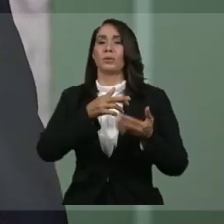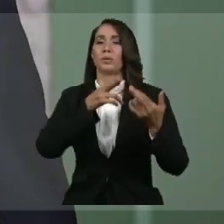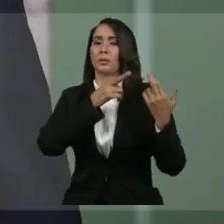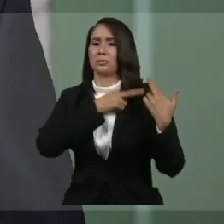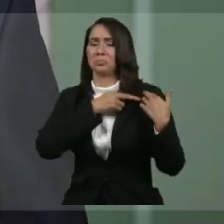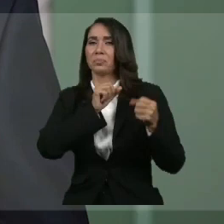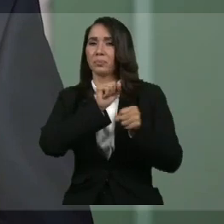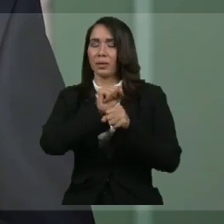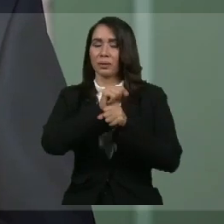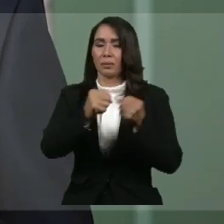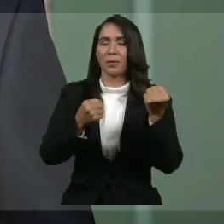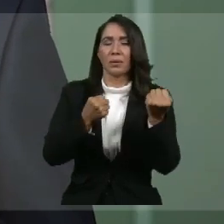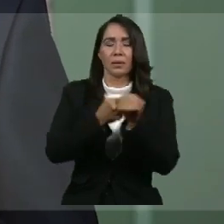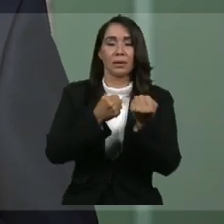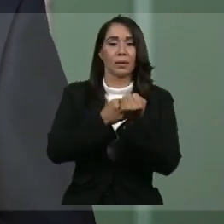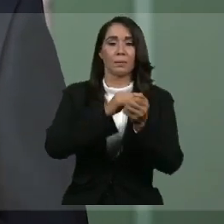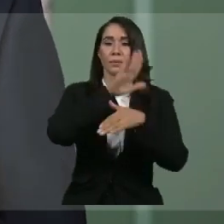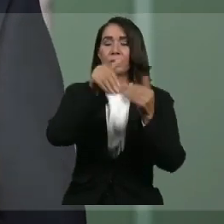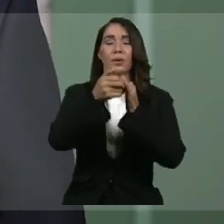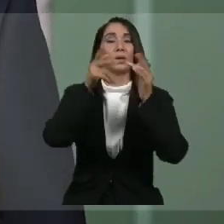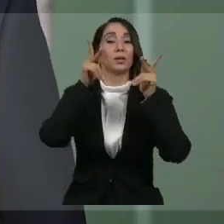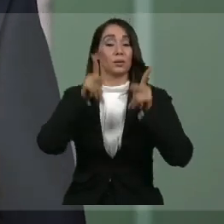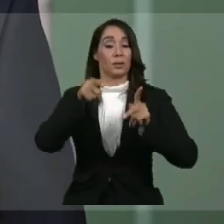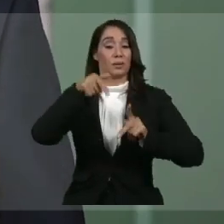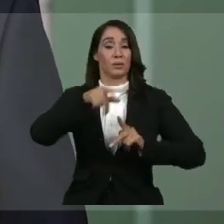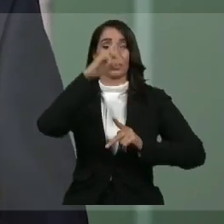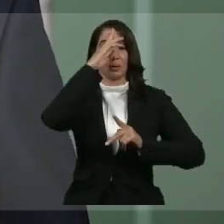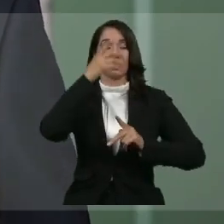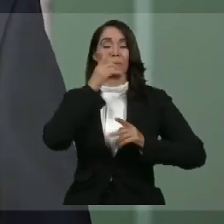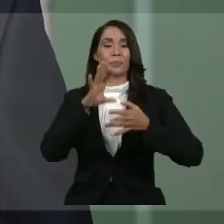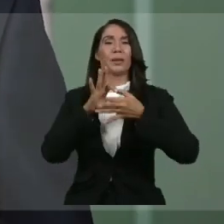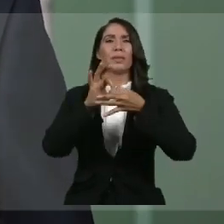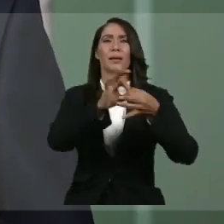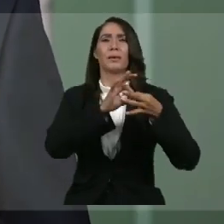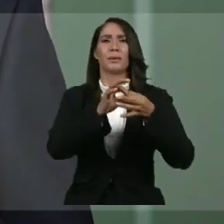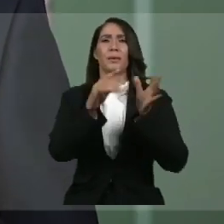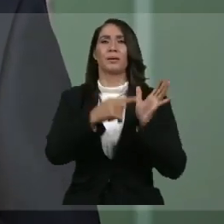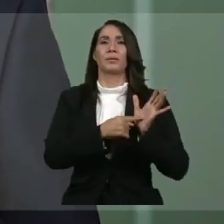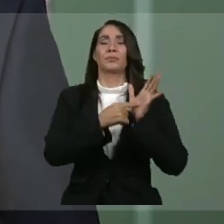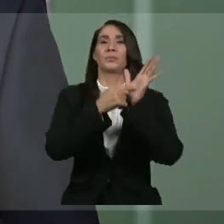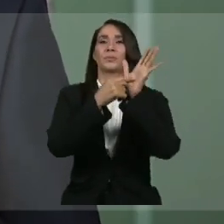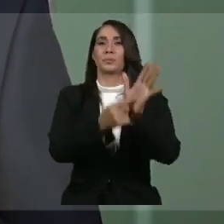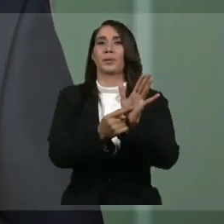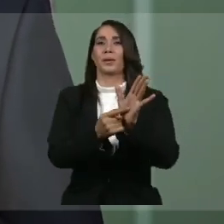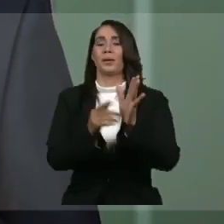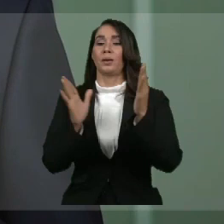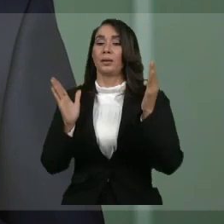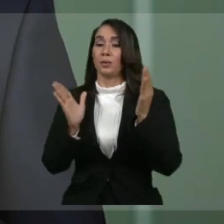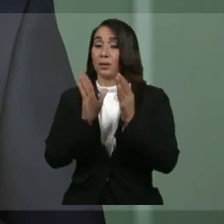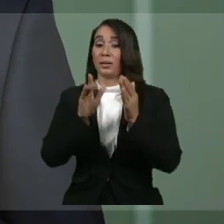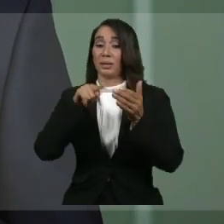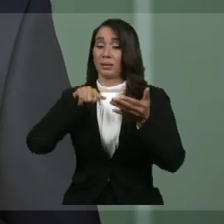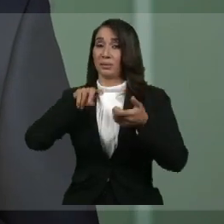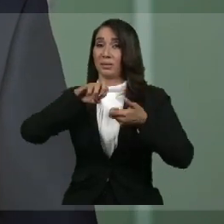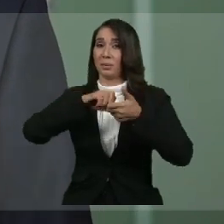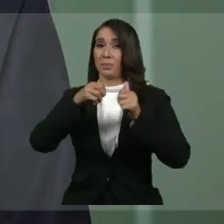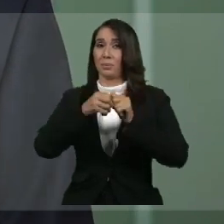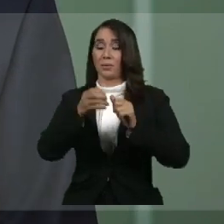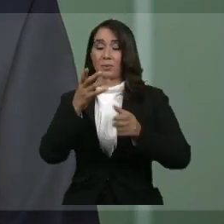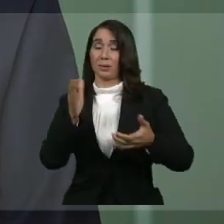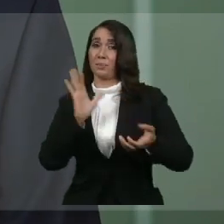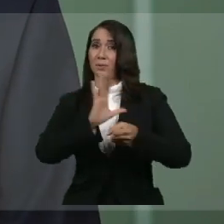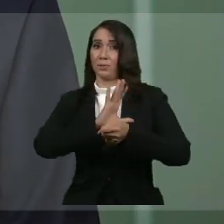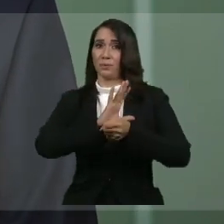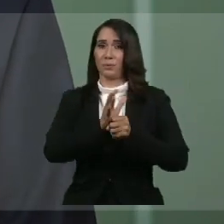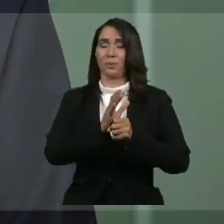gente, de la solidaridad de este pueblo, de la unidad que estamos mostrando ante la adversidad y de la capacidad